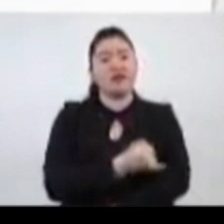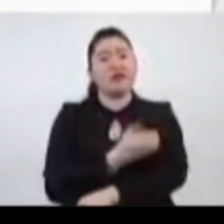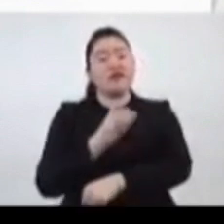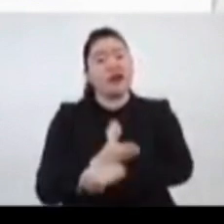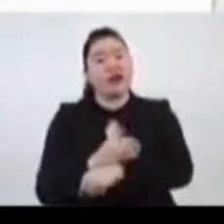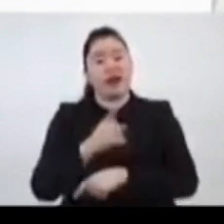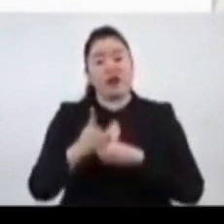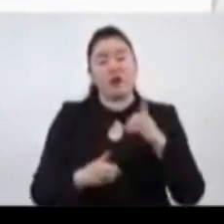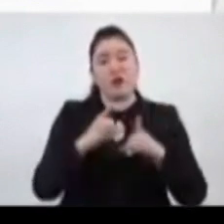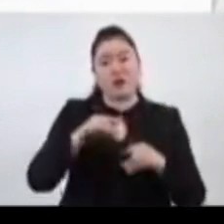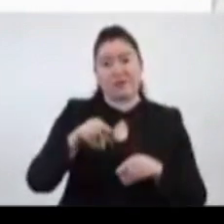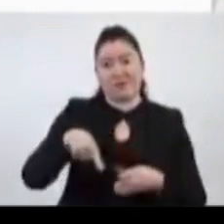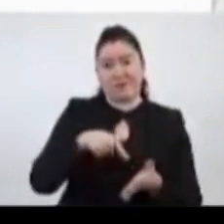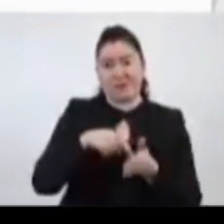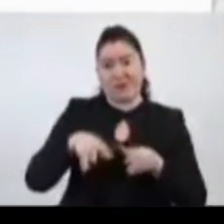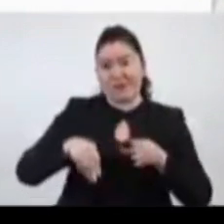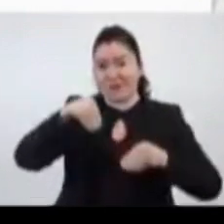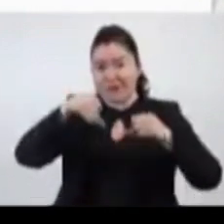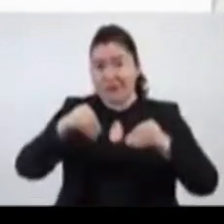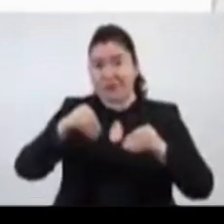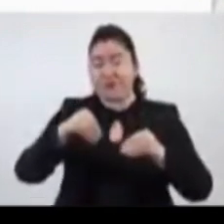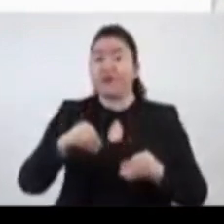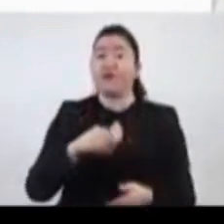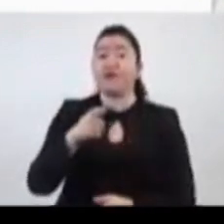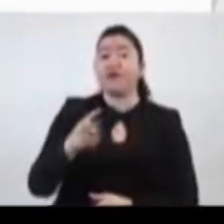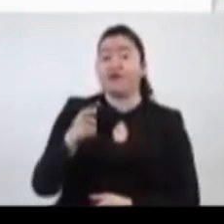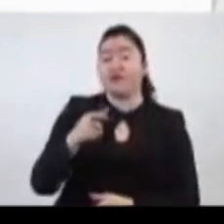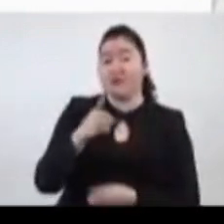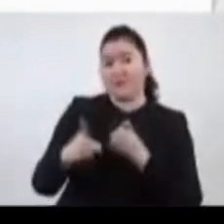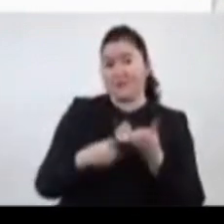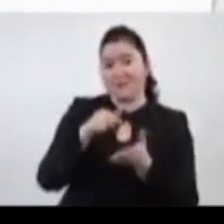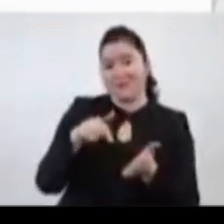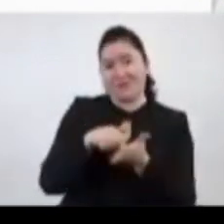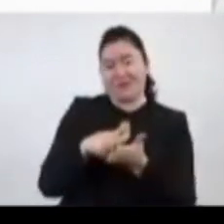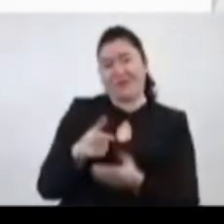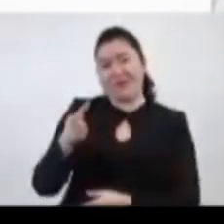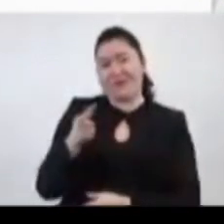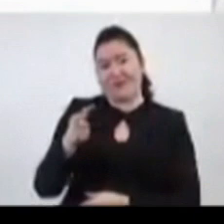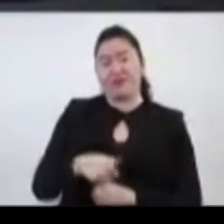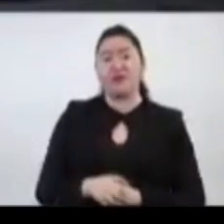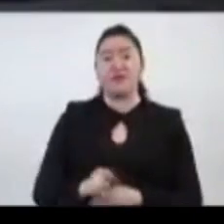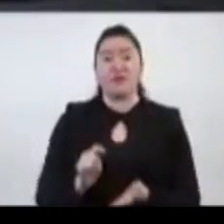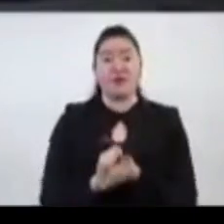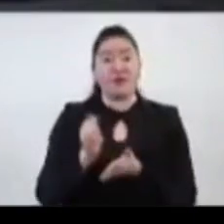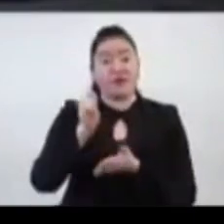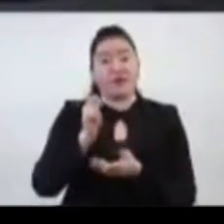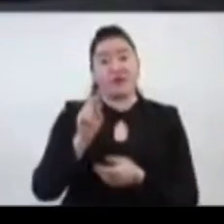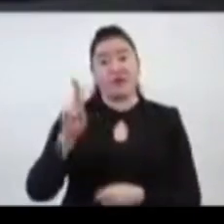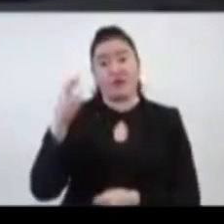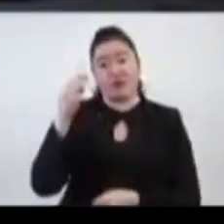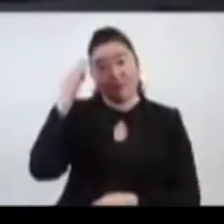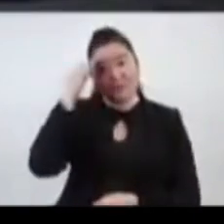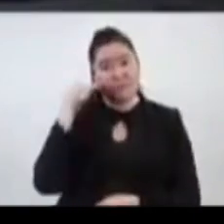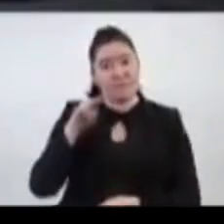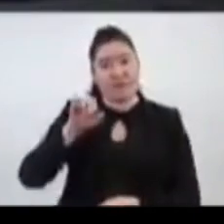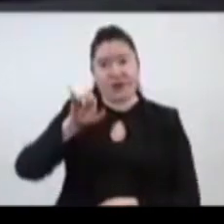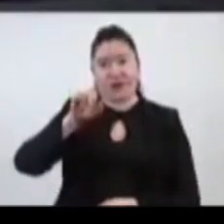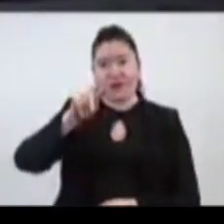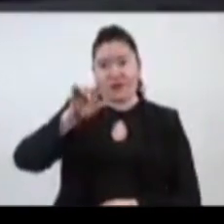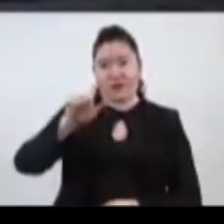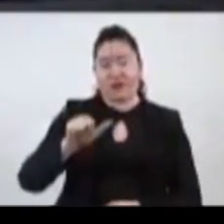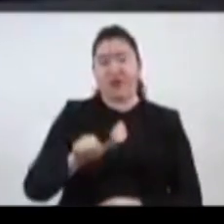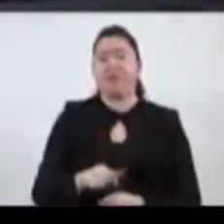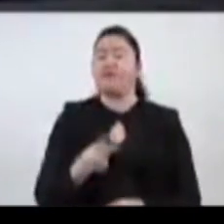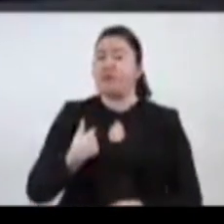Xochimilco en el Deportivo Xochimilco y para Tlahuac en la Universidad Marista. Estarán recibiendo en estos días,